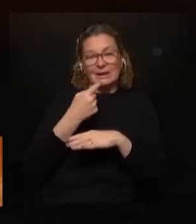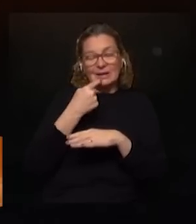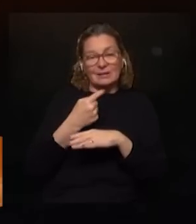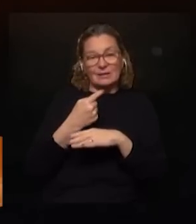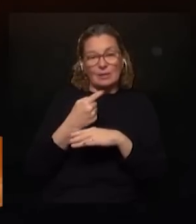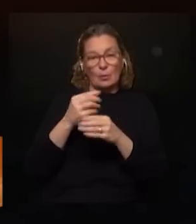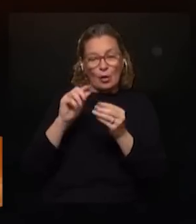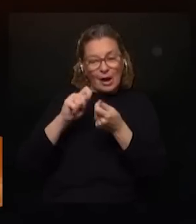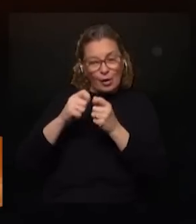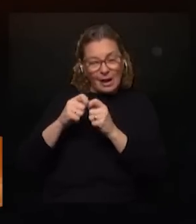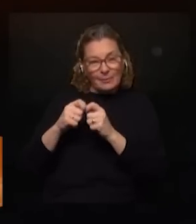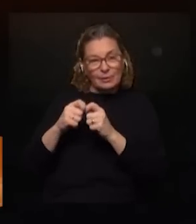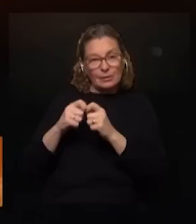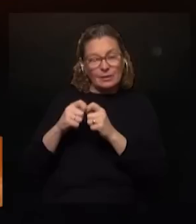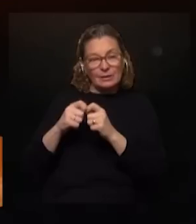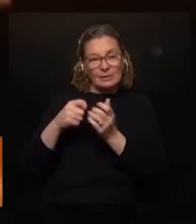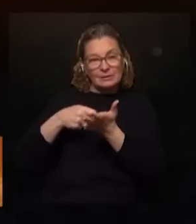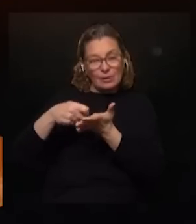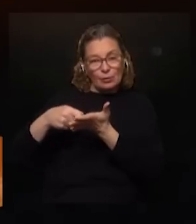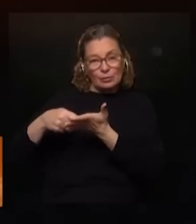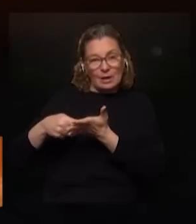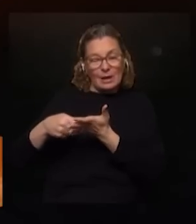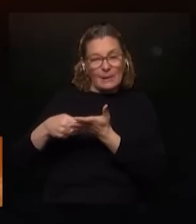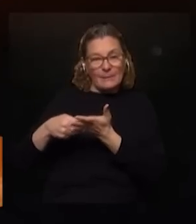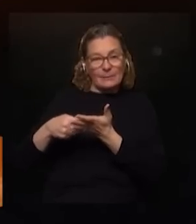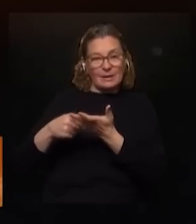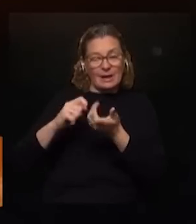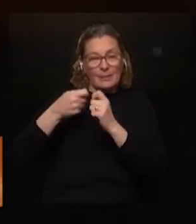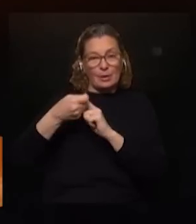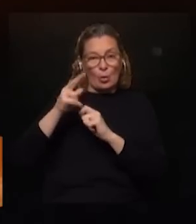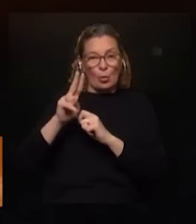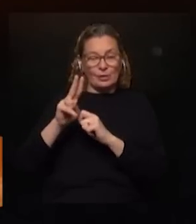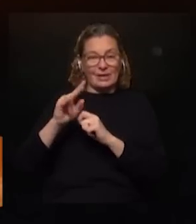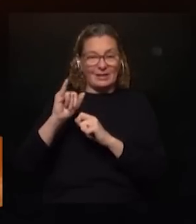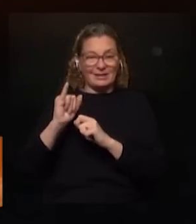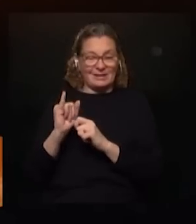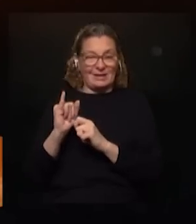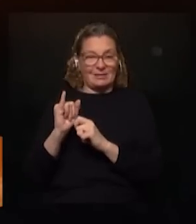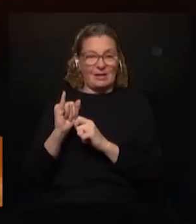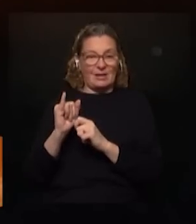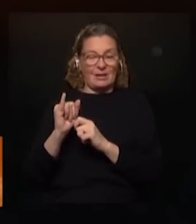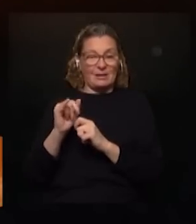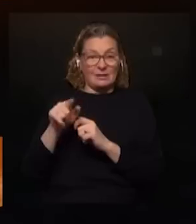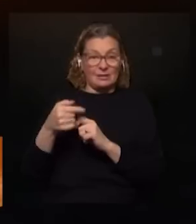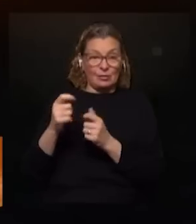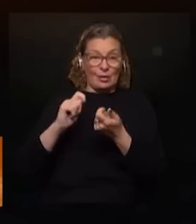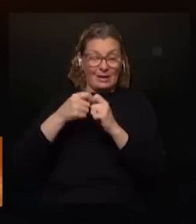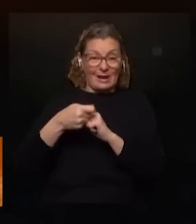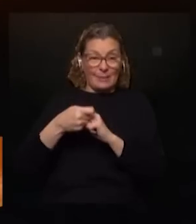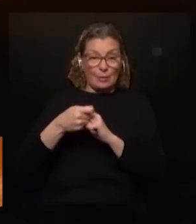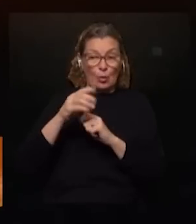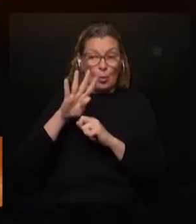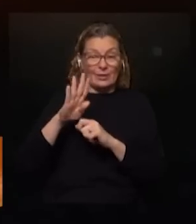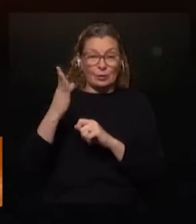un reajuste que es la deuda original convertirla a unidades indexadas y eso se le aplica un